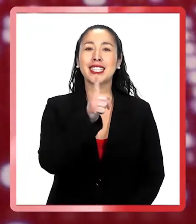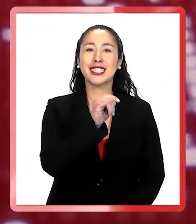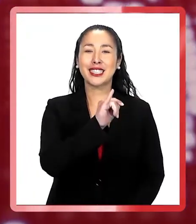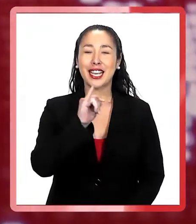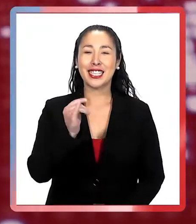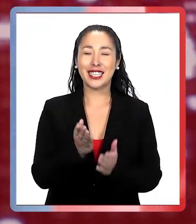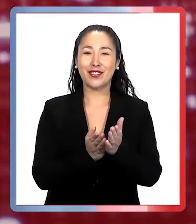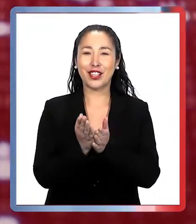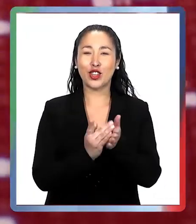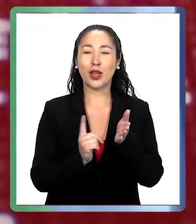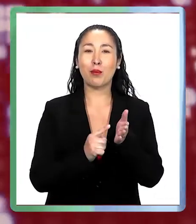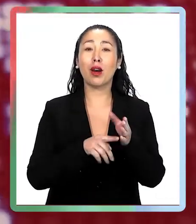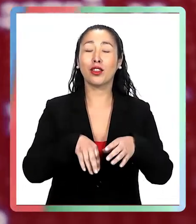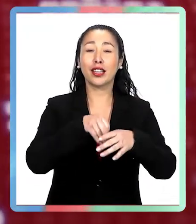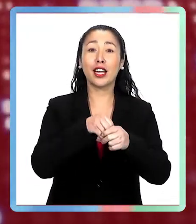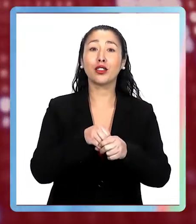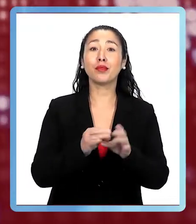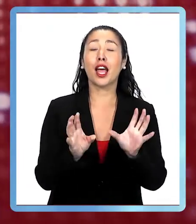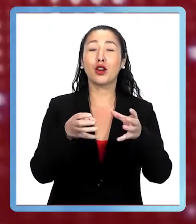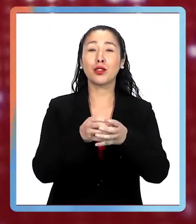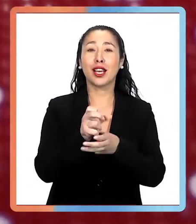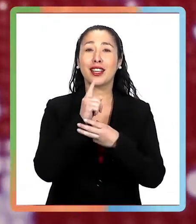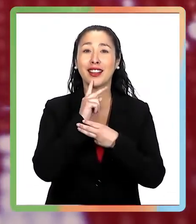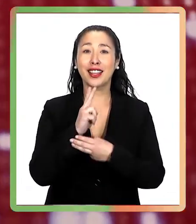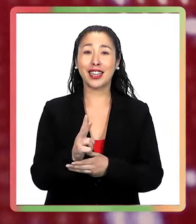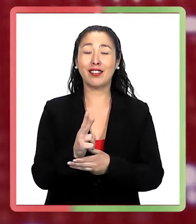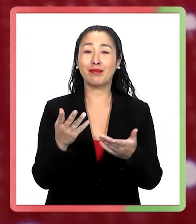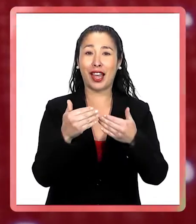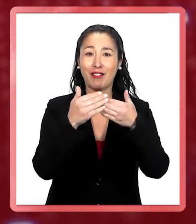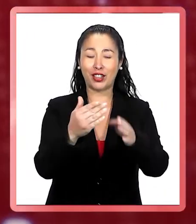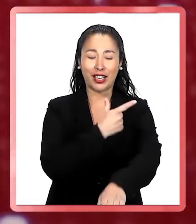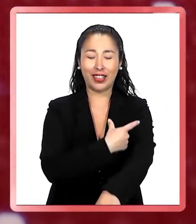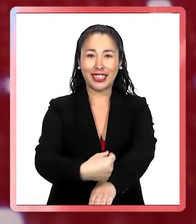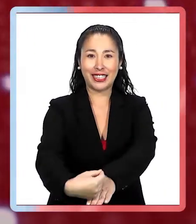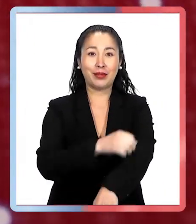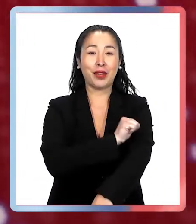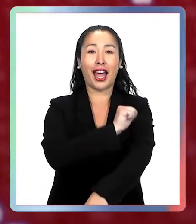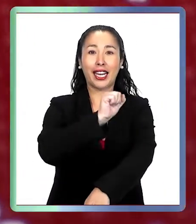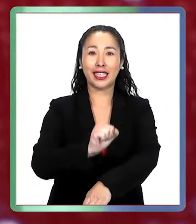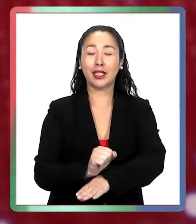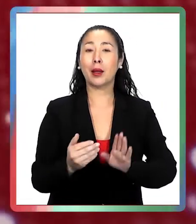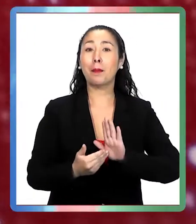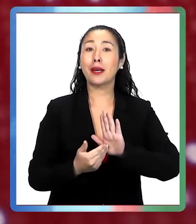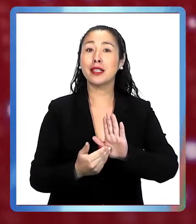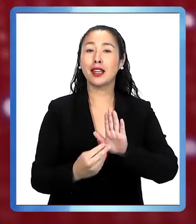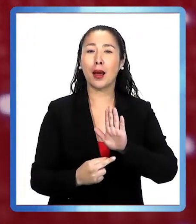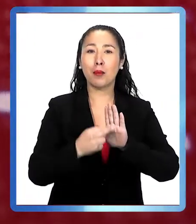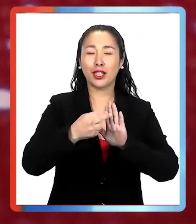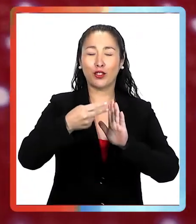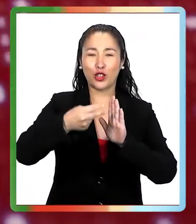Servicio de Impuestos Internos Asociación Regional de Canales de Televisión de Señal Abierta de Chile Arcatel